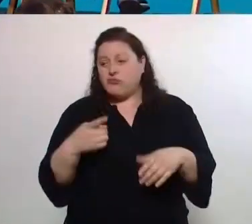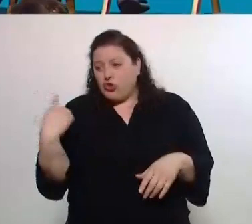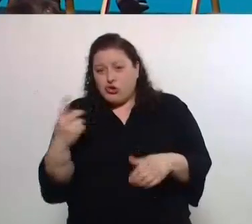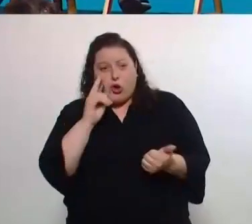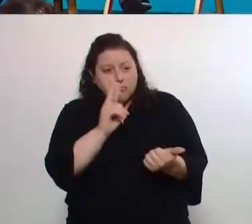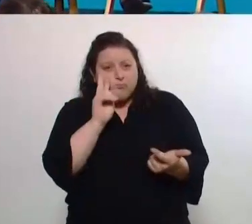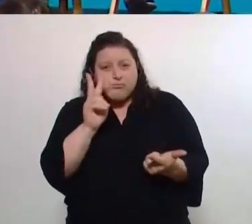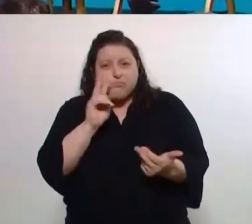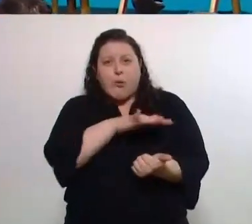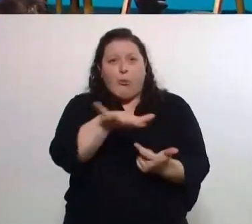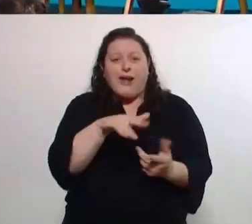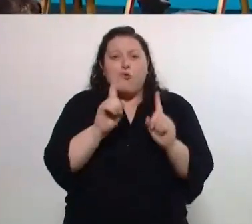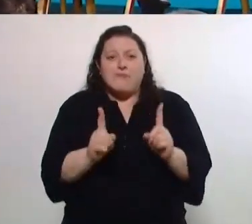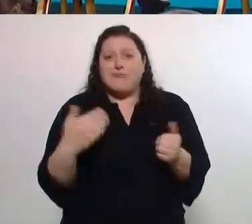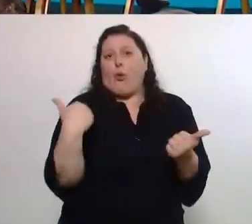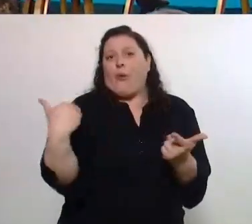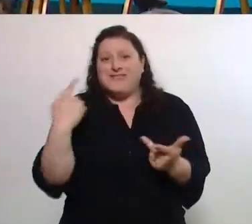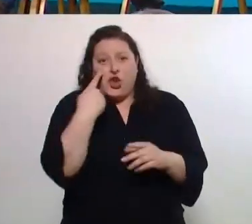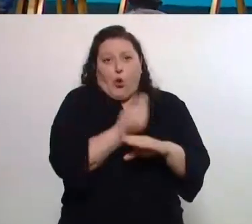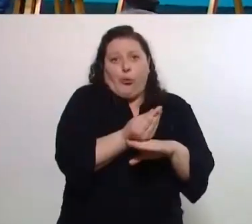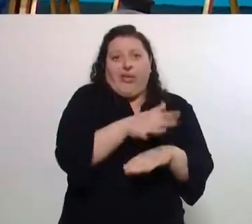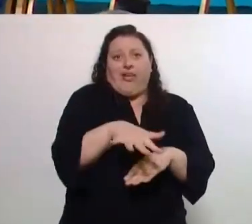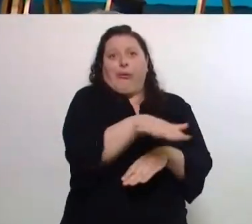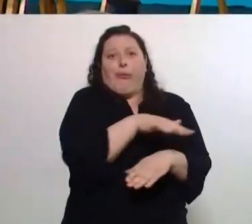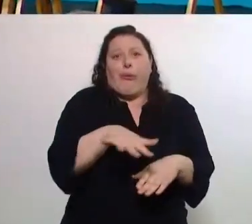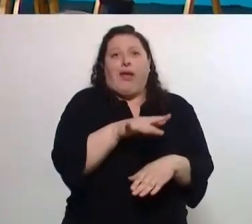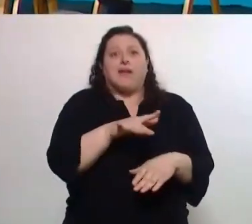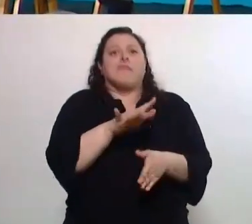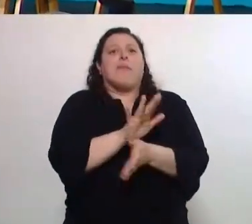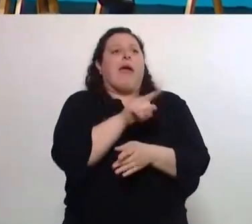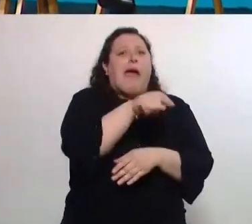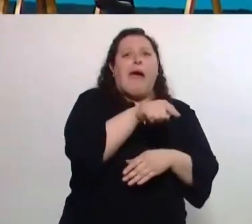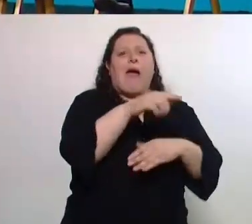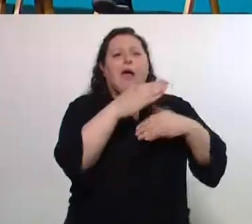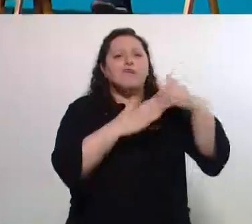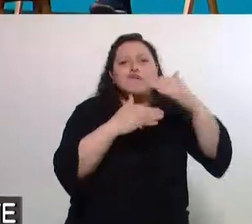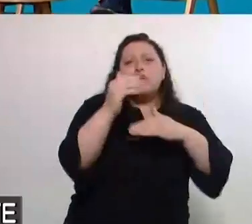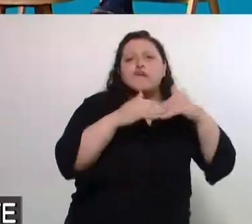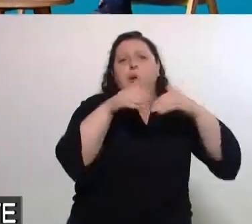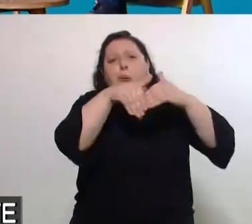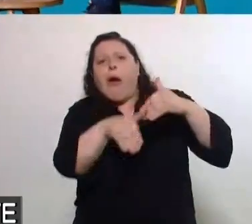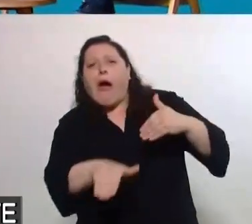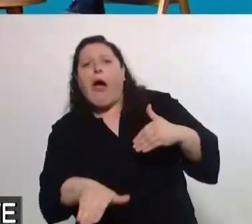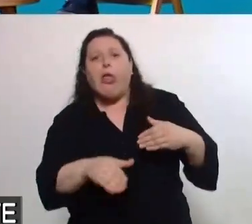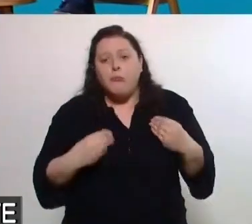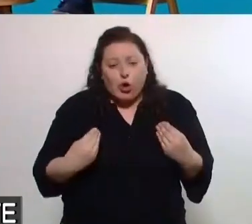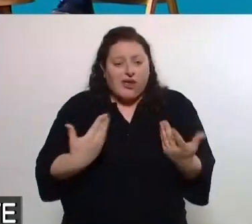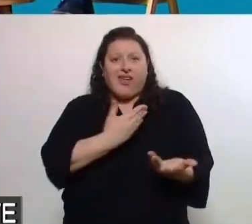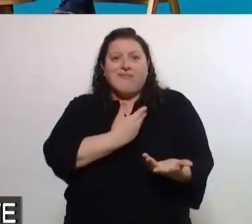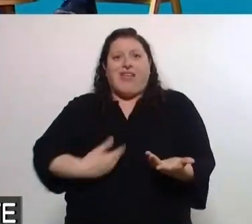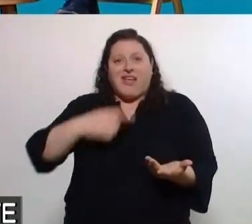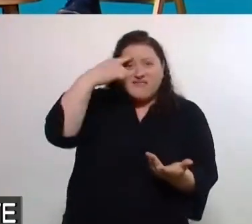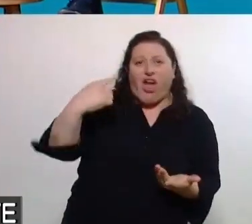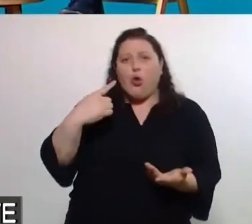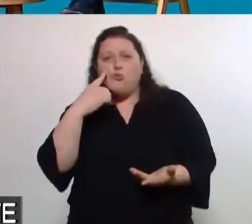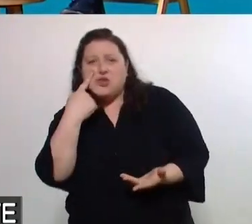los propios vecinos hicieron la bajada porque el Estado, la municipalidad no